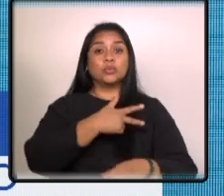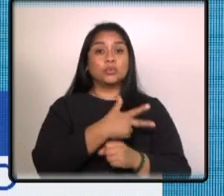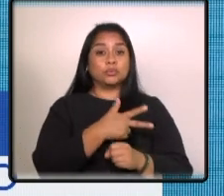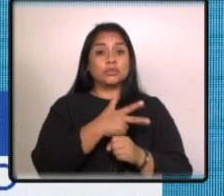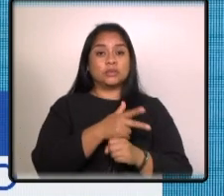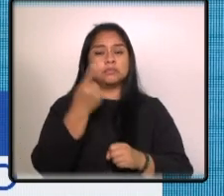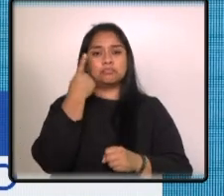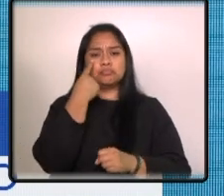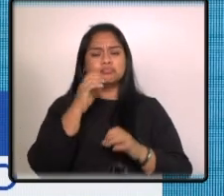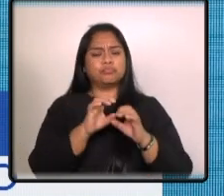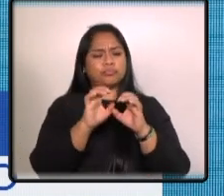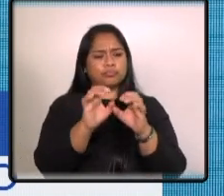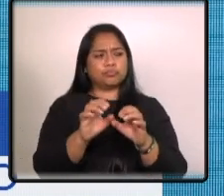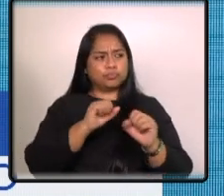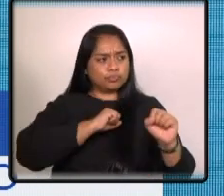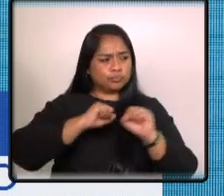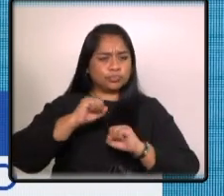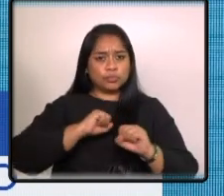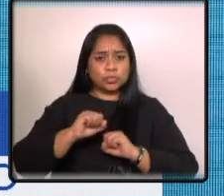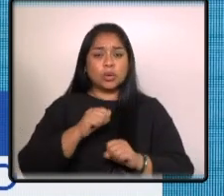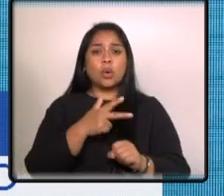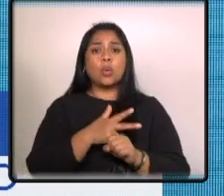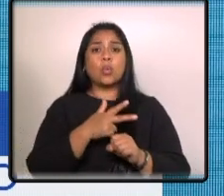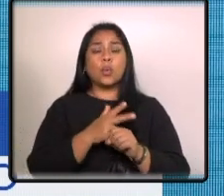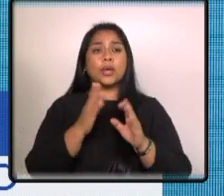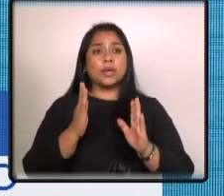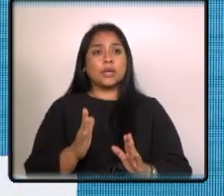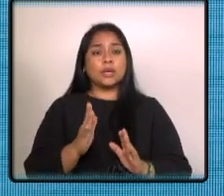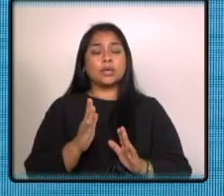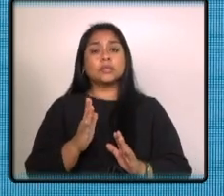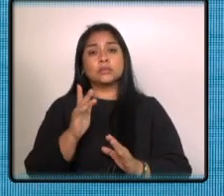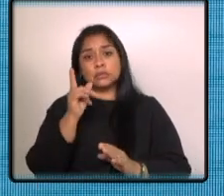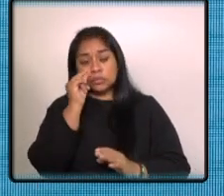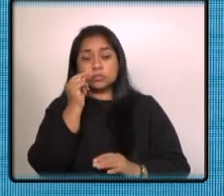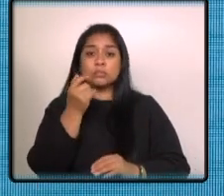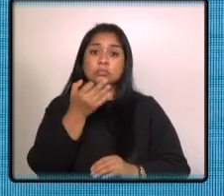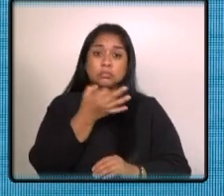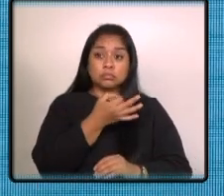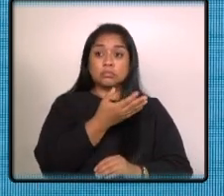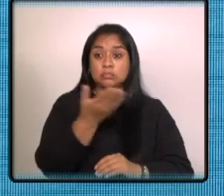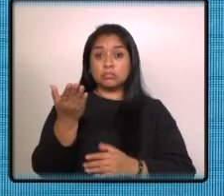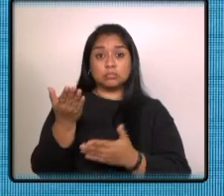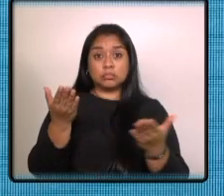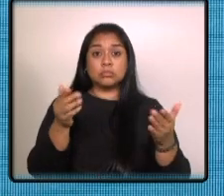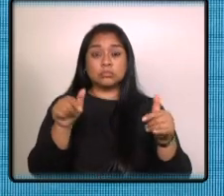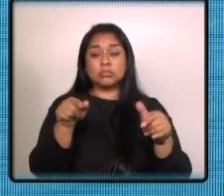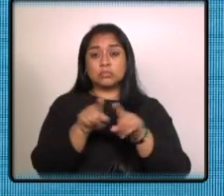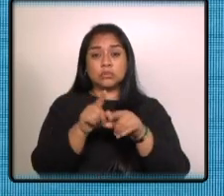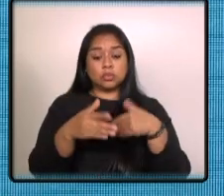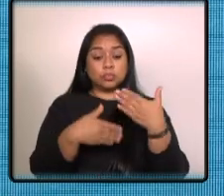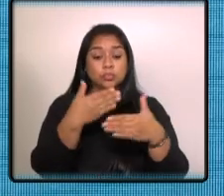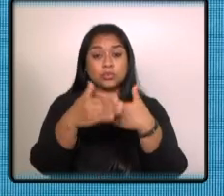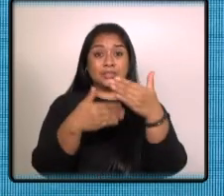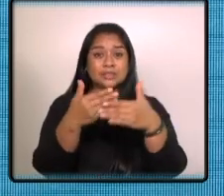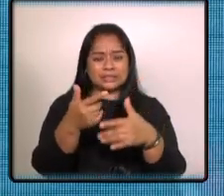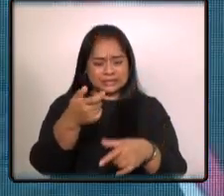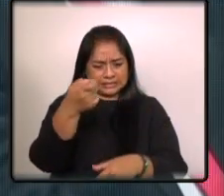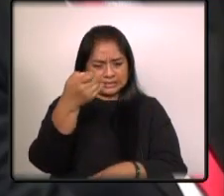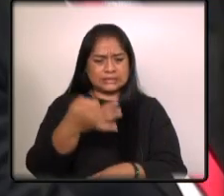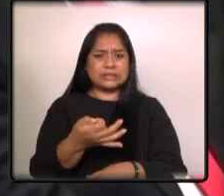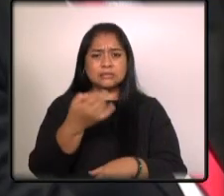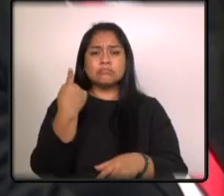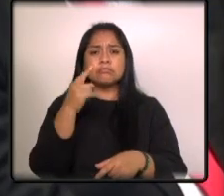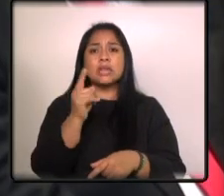busca a los guatemaltecas y guatemaltecos sobre los procedimientos adecuados para